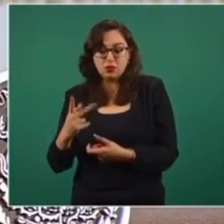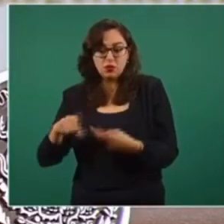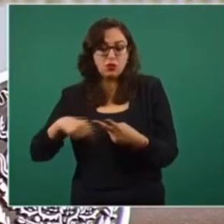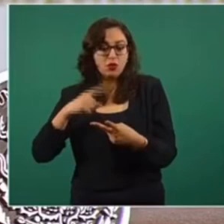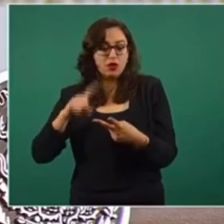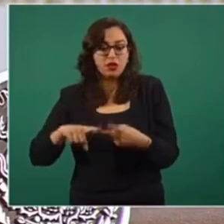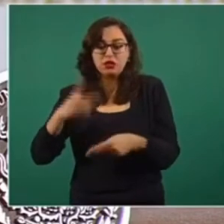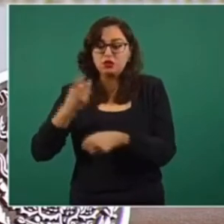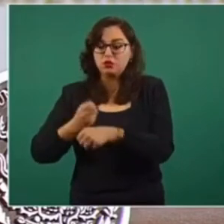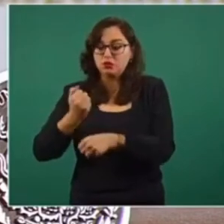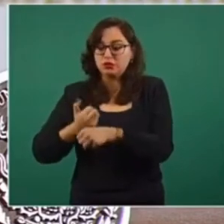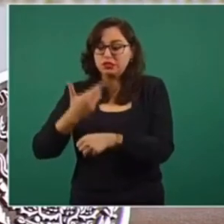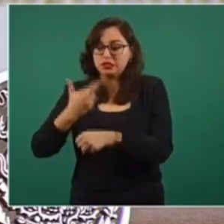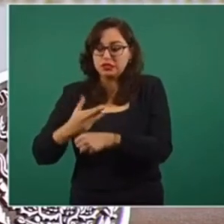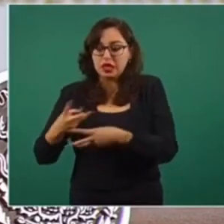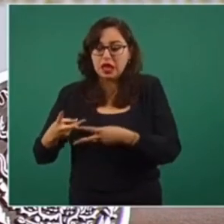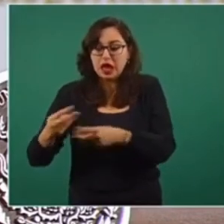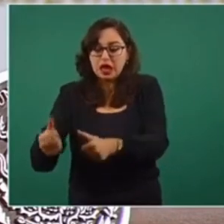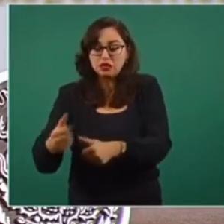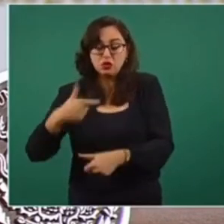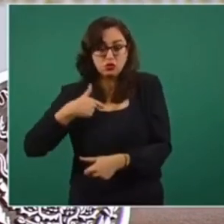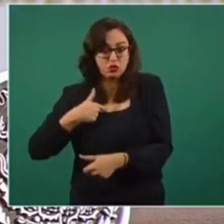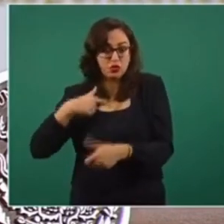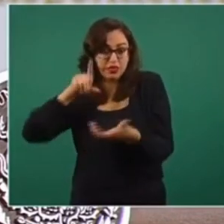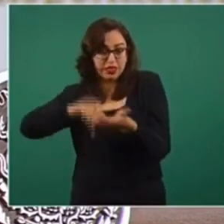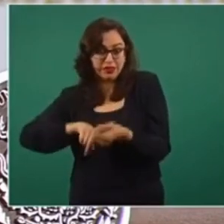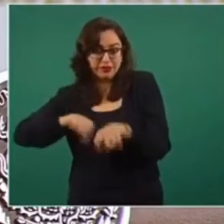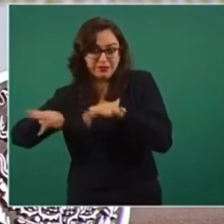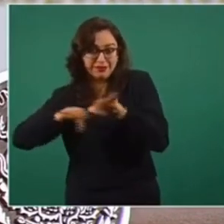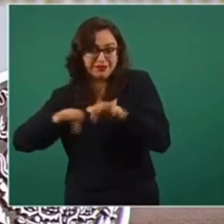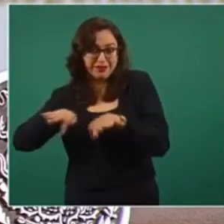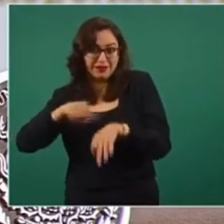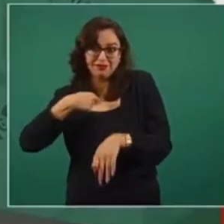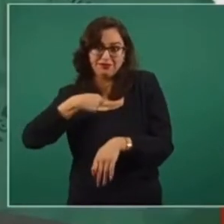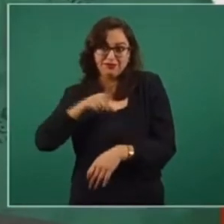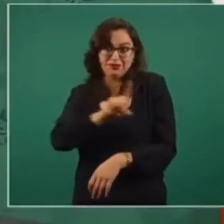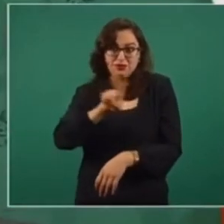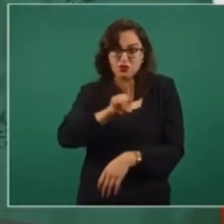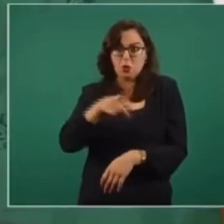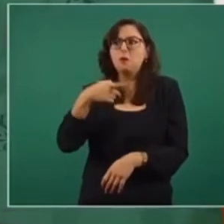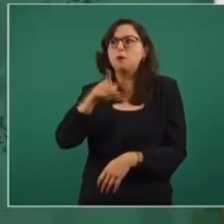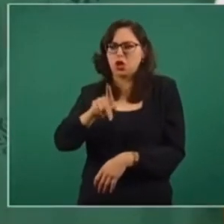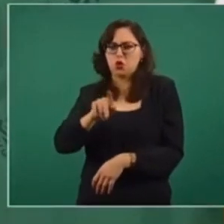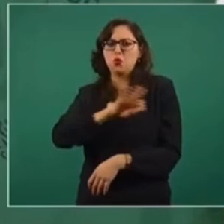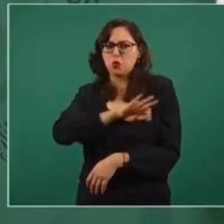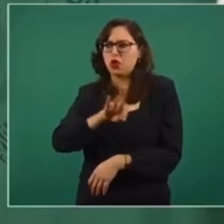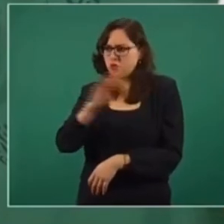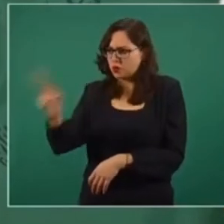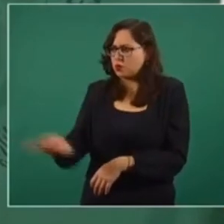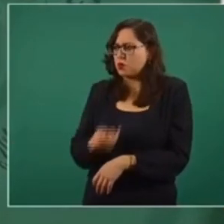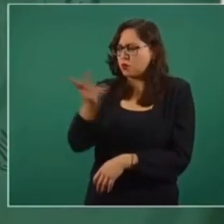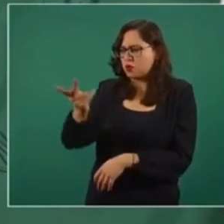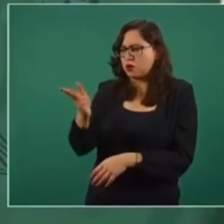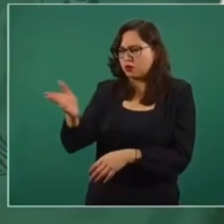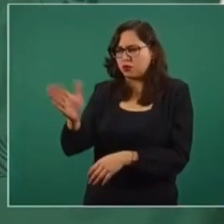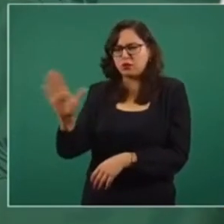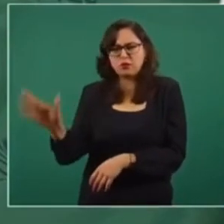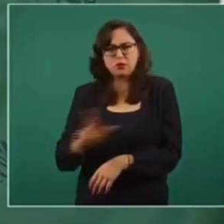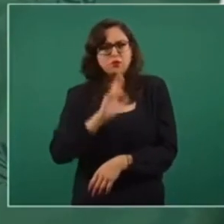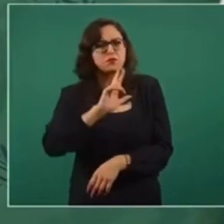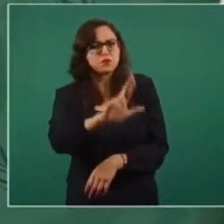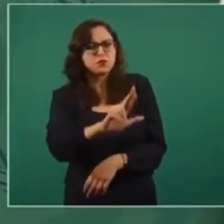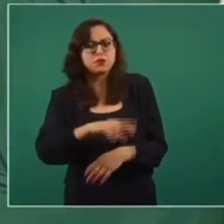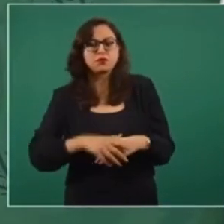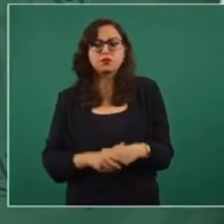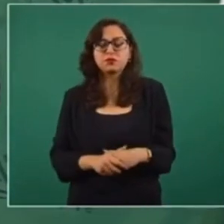Subsecretaría de Egresos, pero seguramente habrá una respuesta. Y sí te quiero decir, porque el otro día me